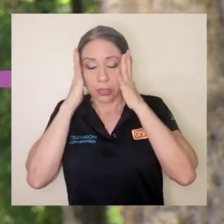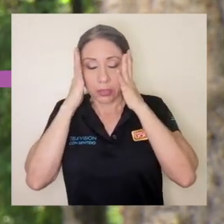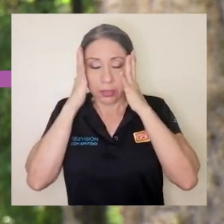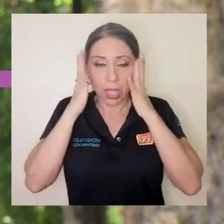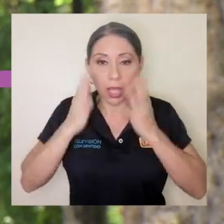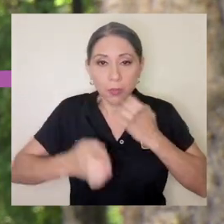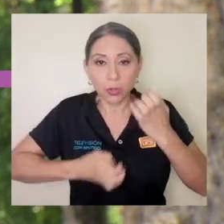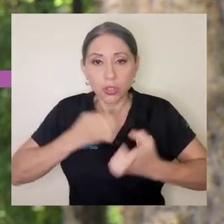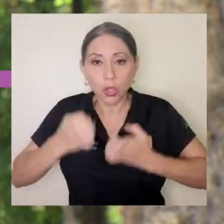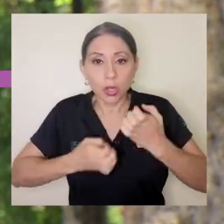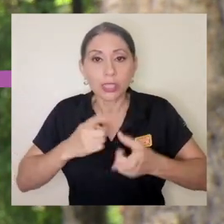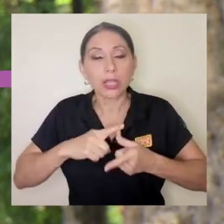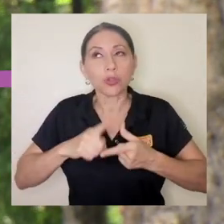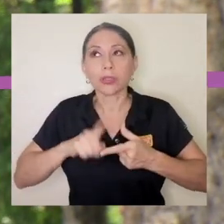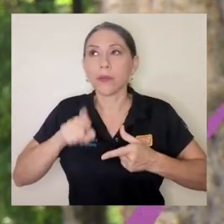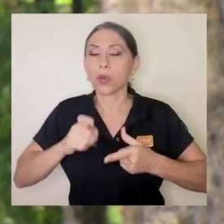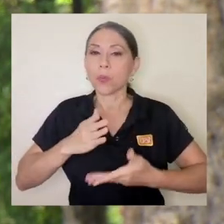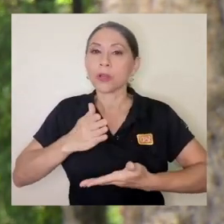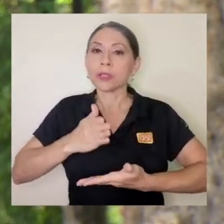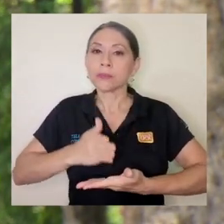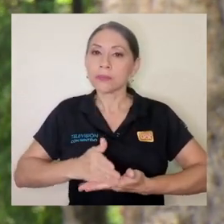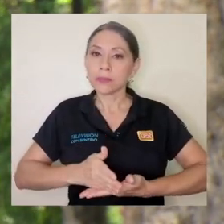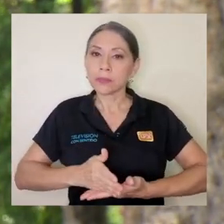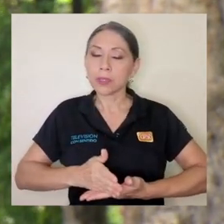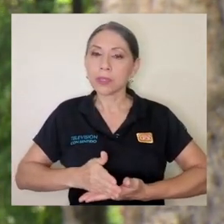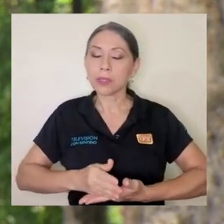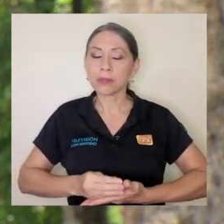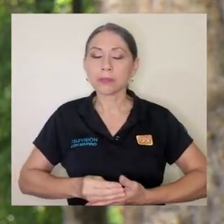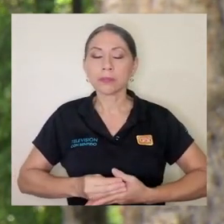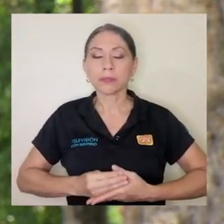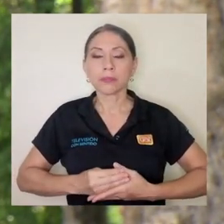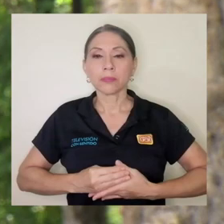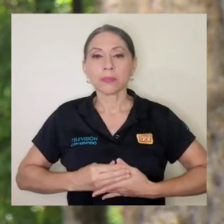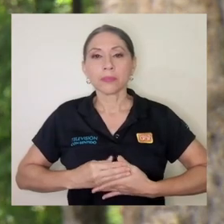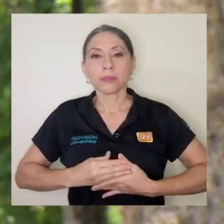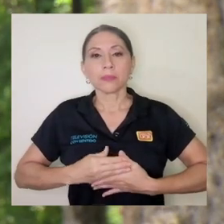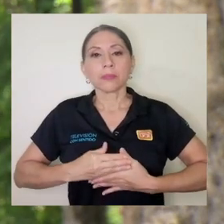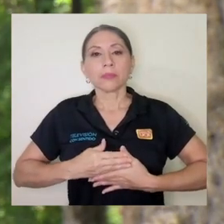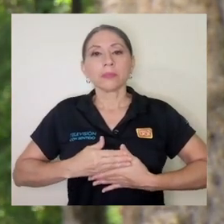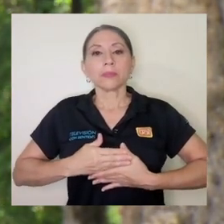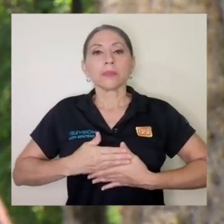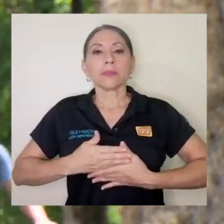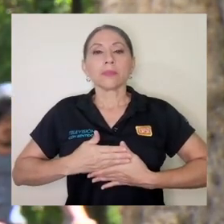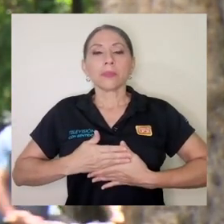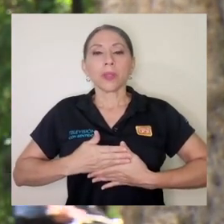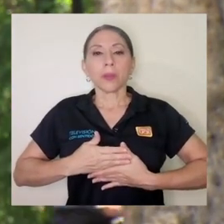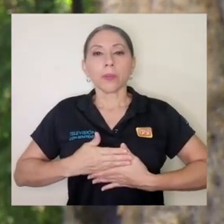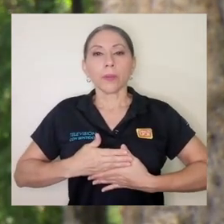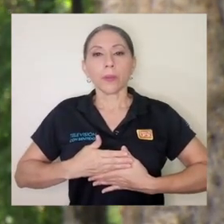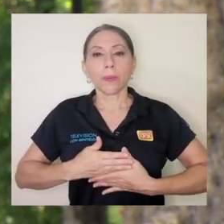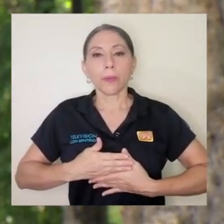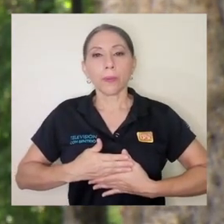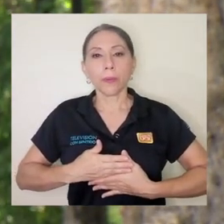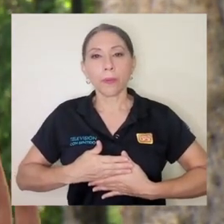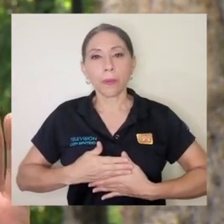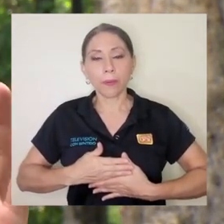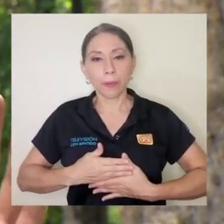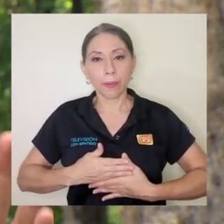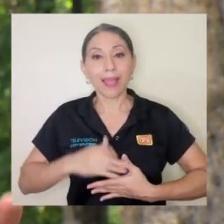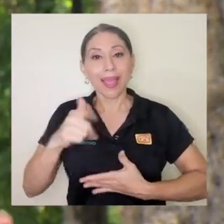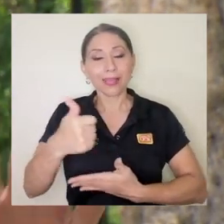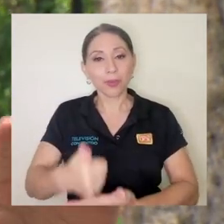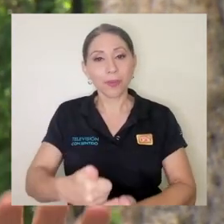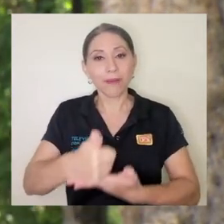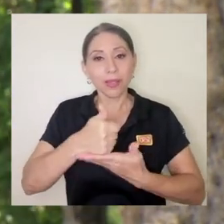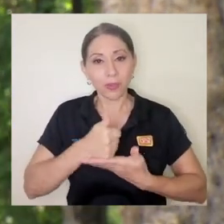emociones tomarme una pausa respirar profundamente y eso me va a ayudar